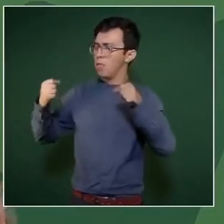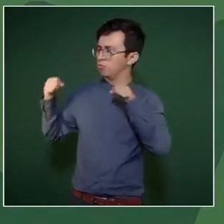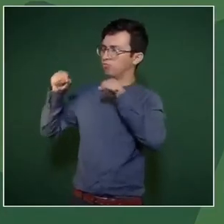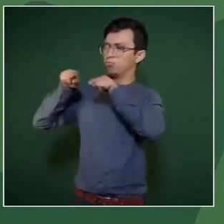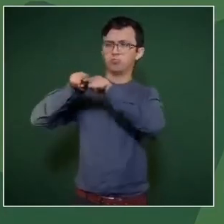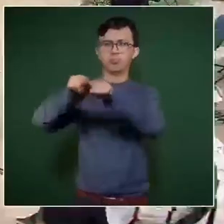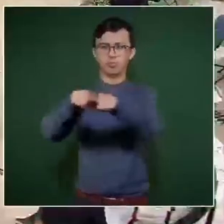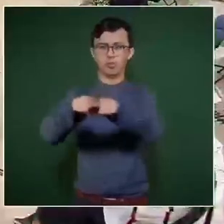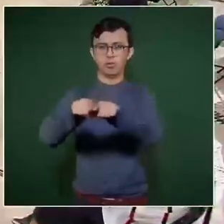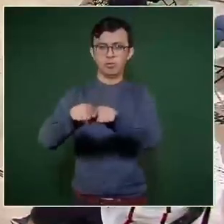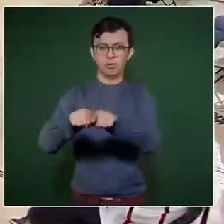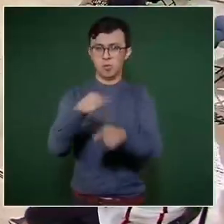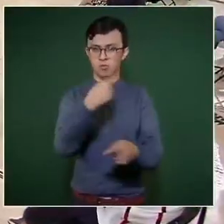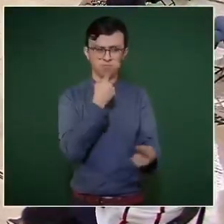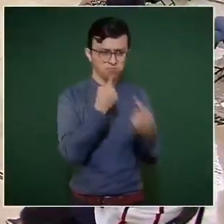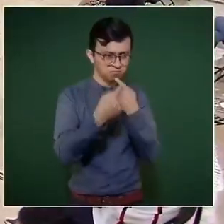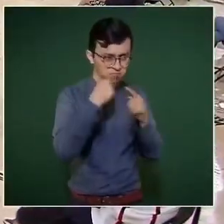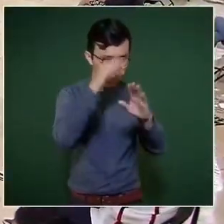se ponen de acuerdo